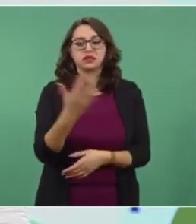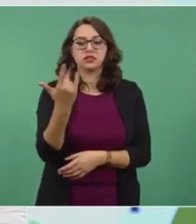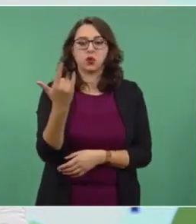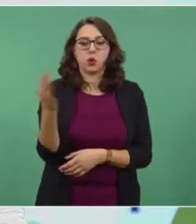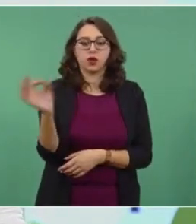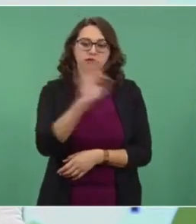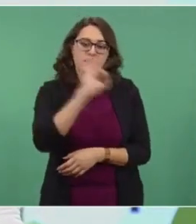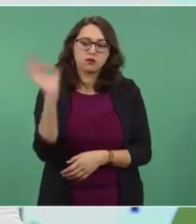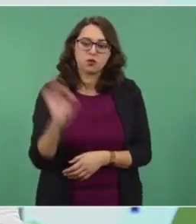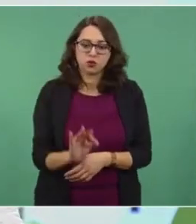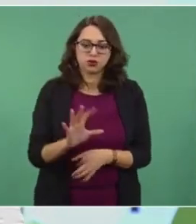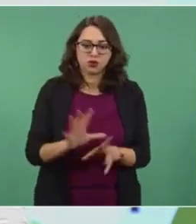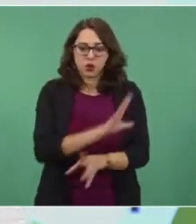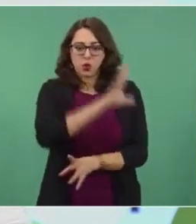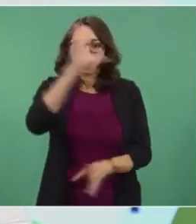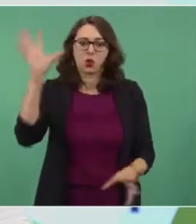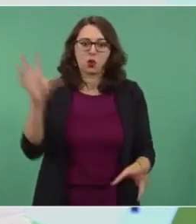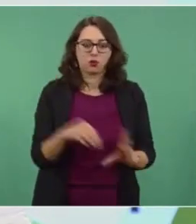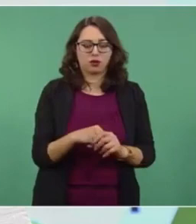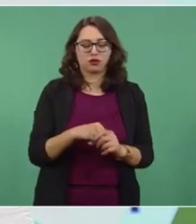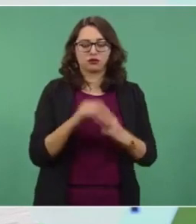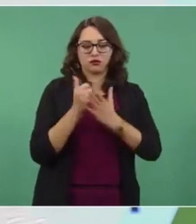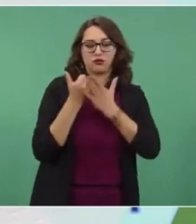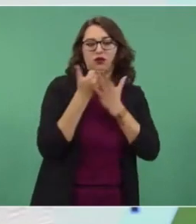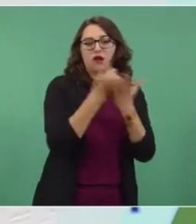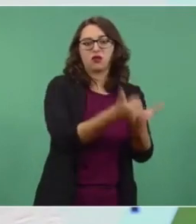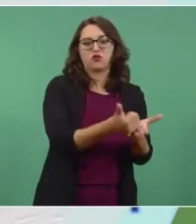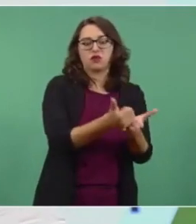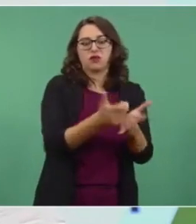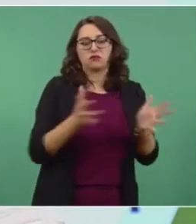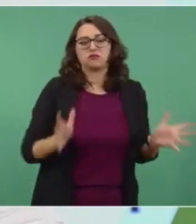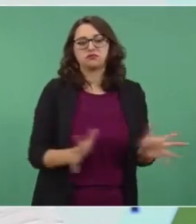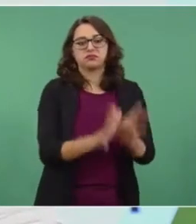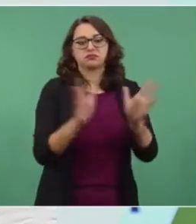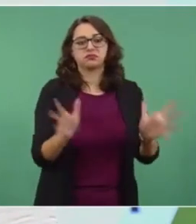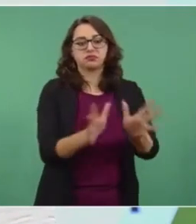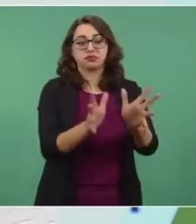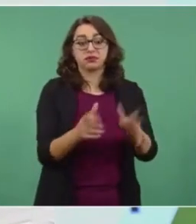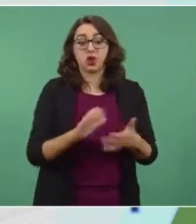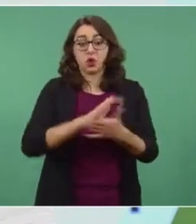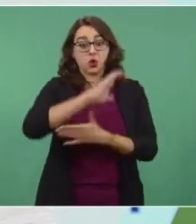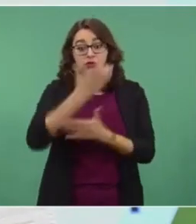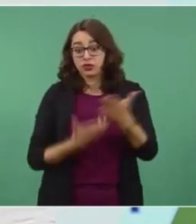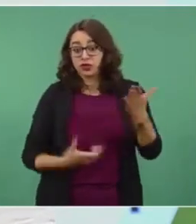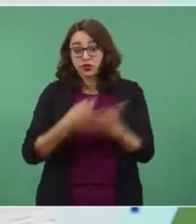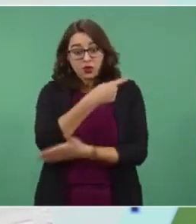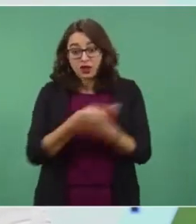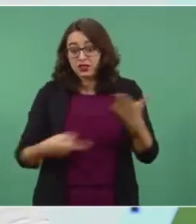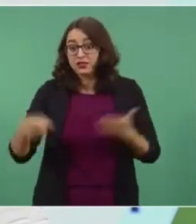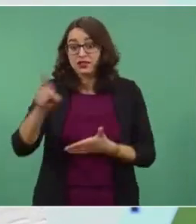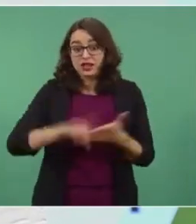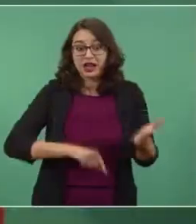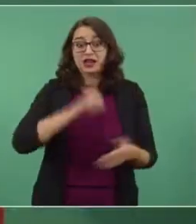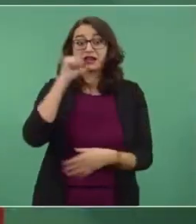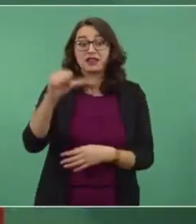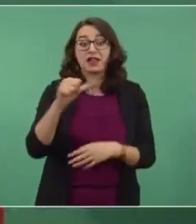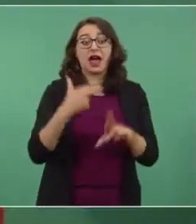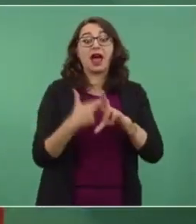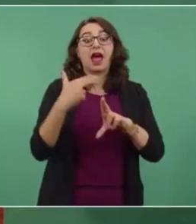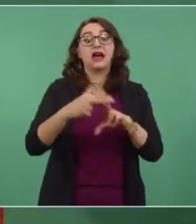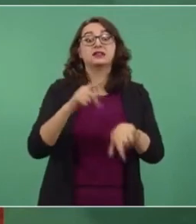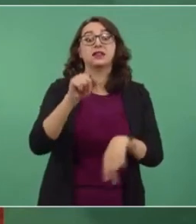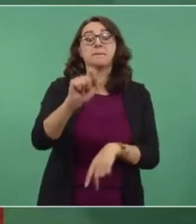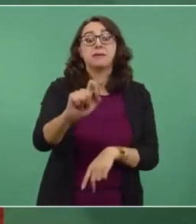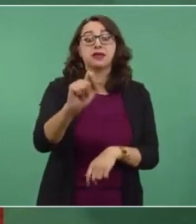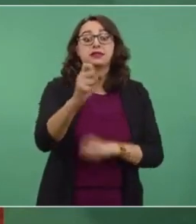50 por ciento de la inversión inicial en estas plantas. Si estos contratos no se cancelan, a 20 años la